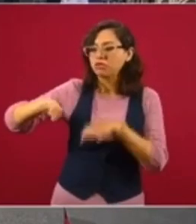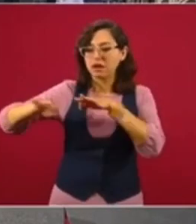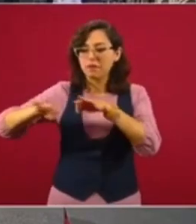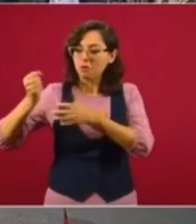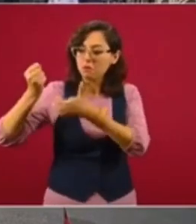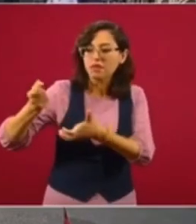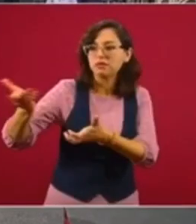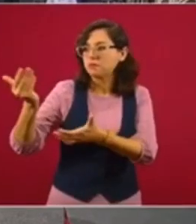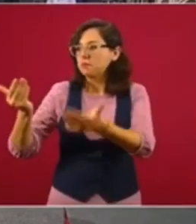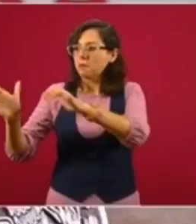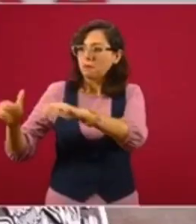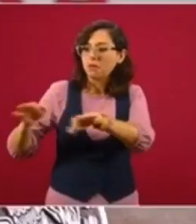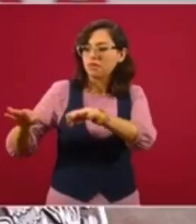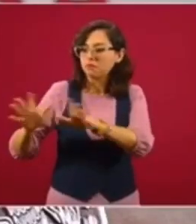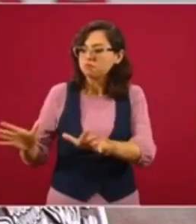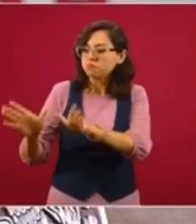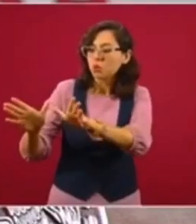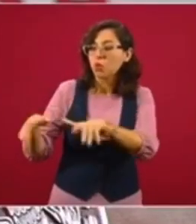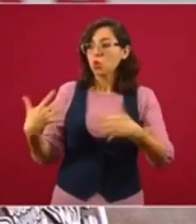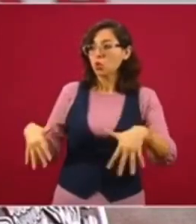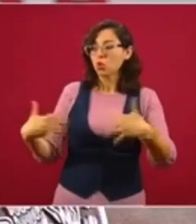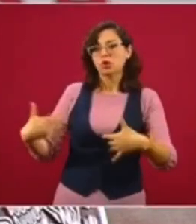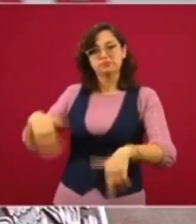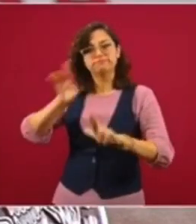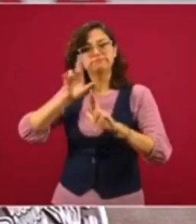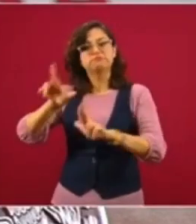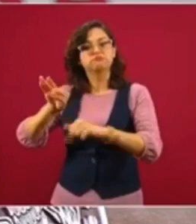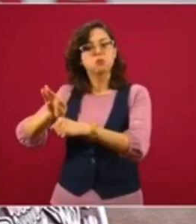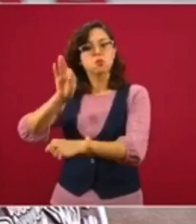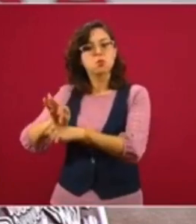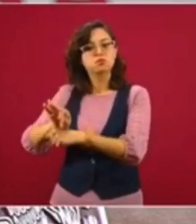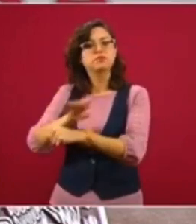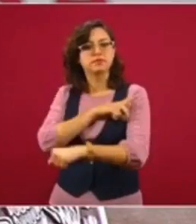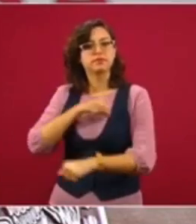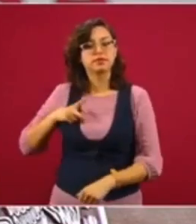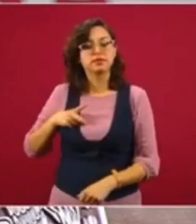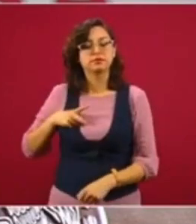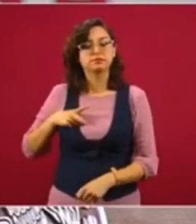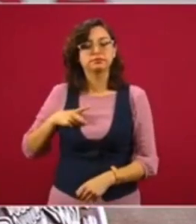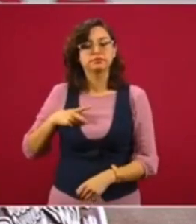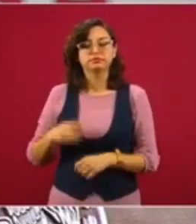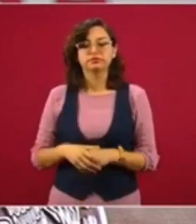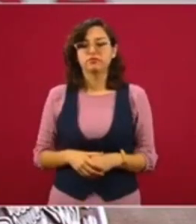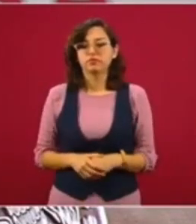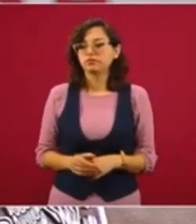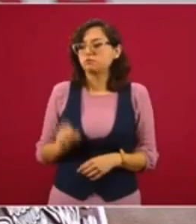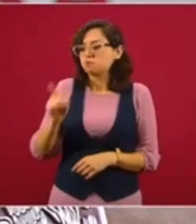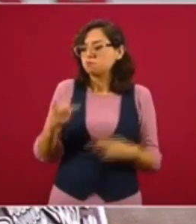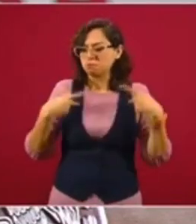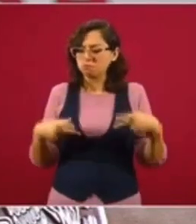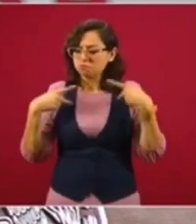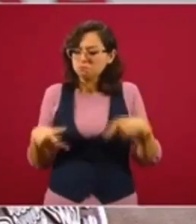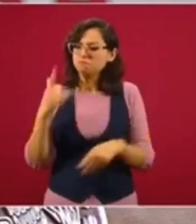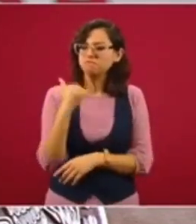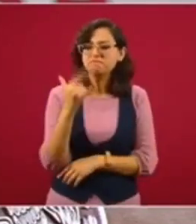merece respeto, protección. El que logra un patrimonio